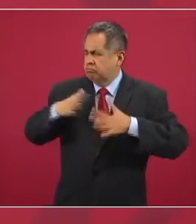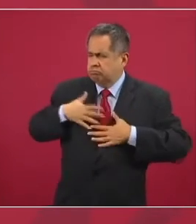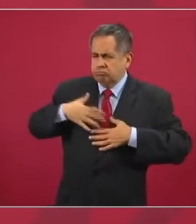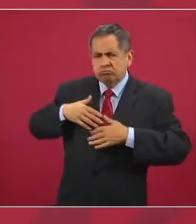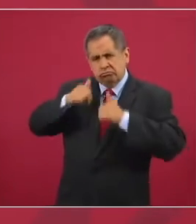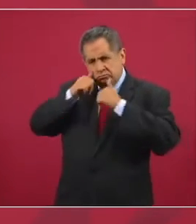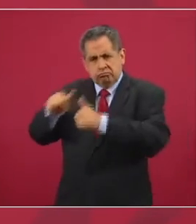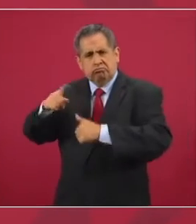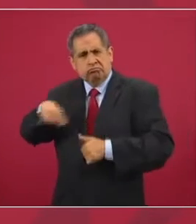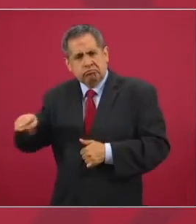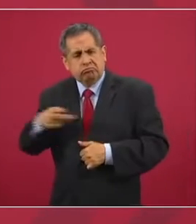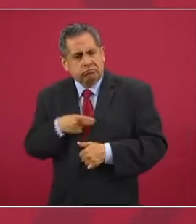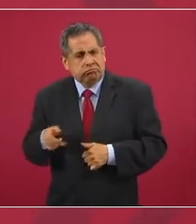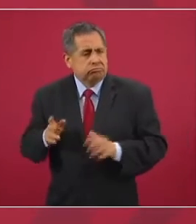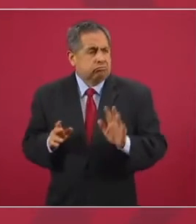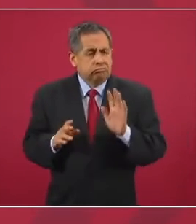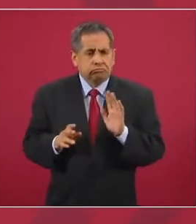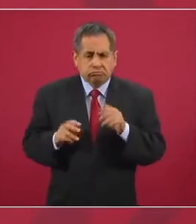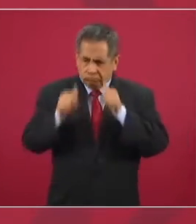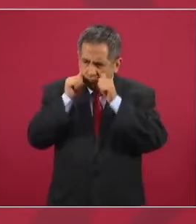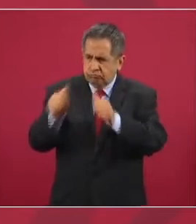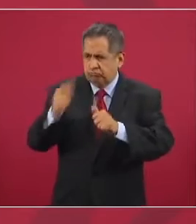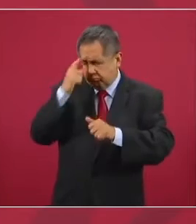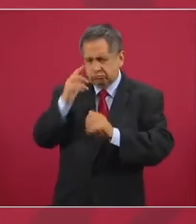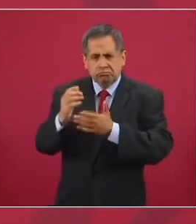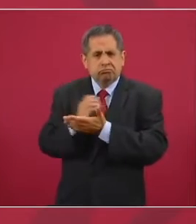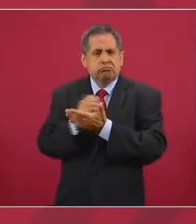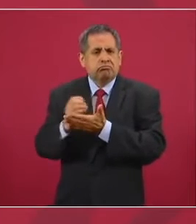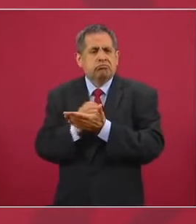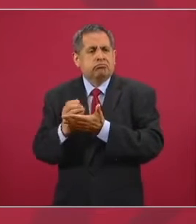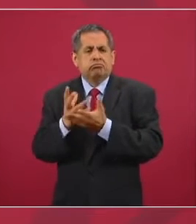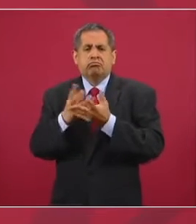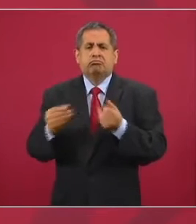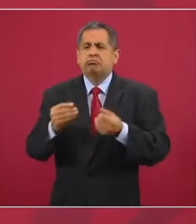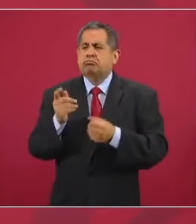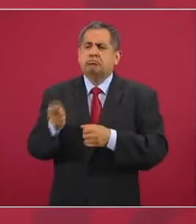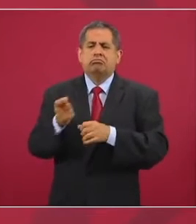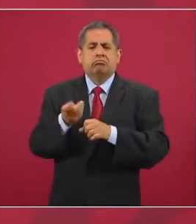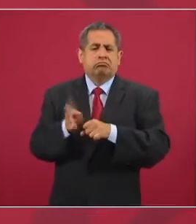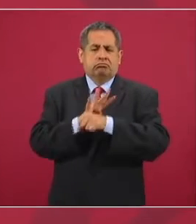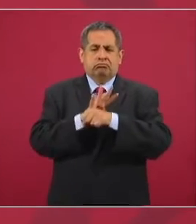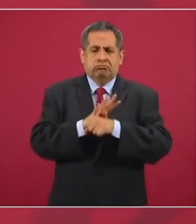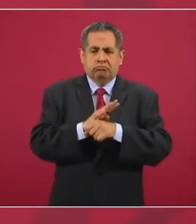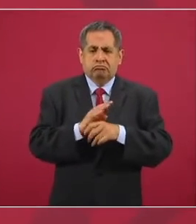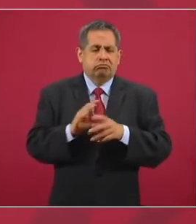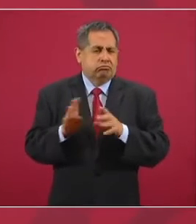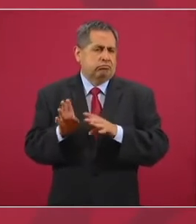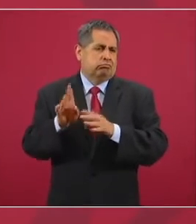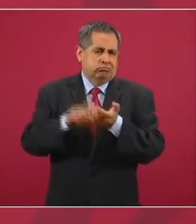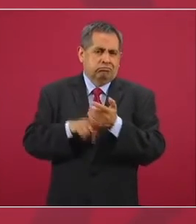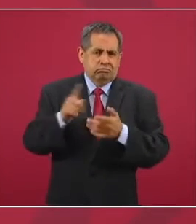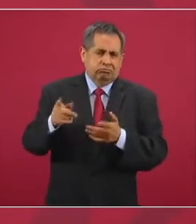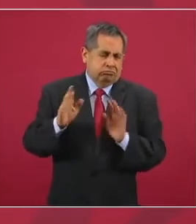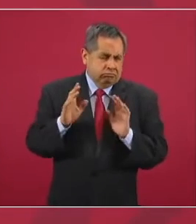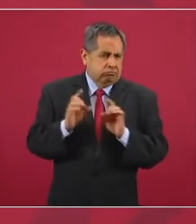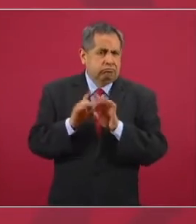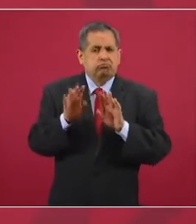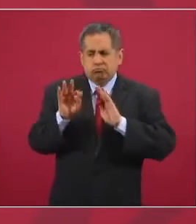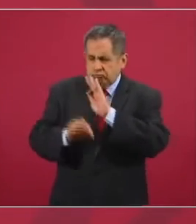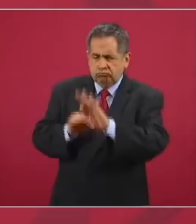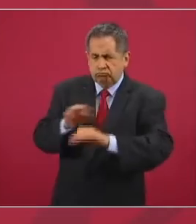Y curarse si es afectados por la pandemia.